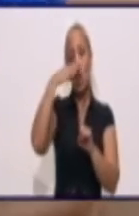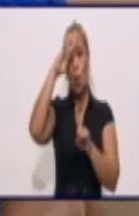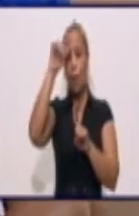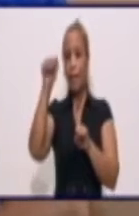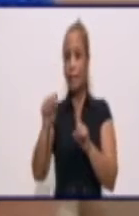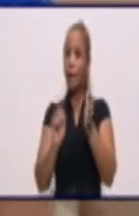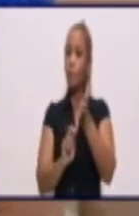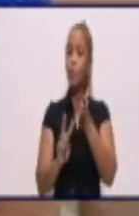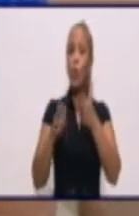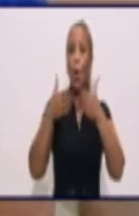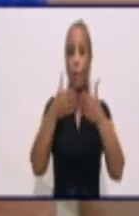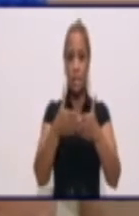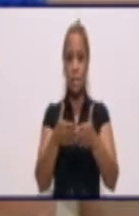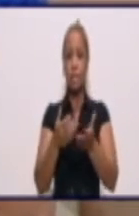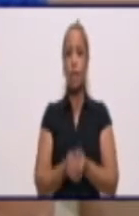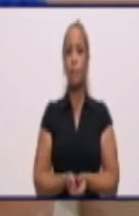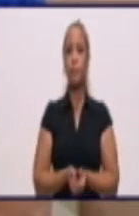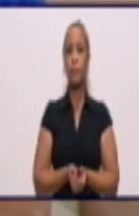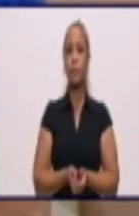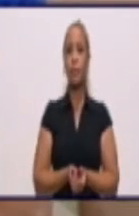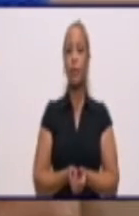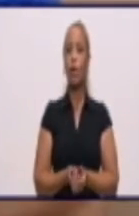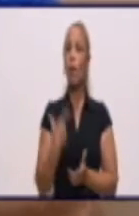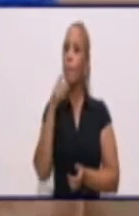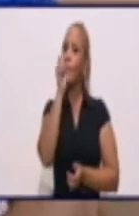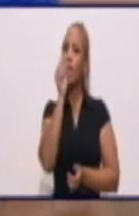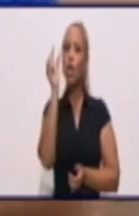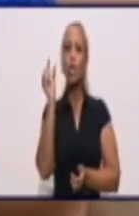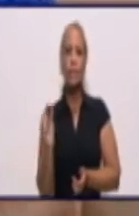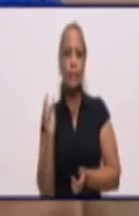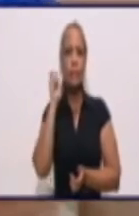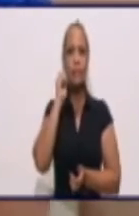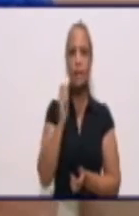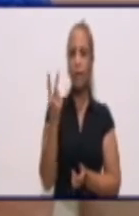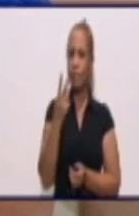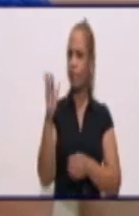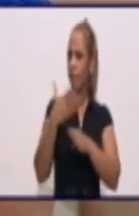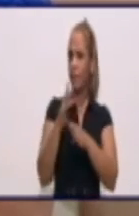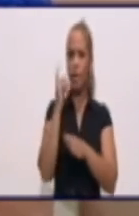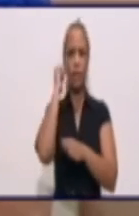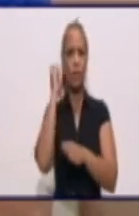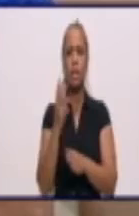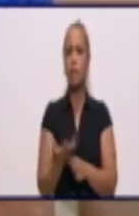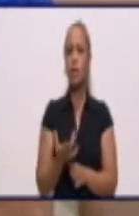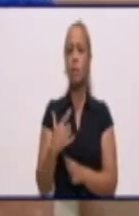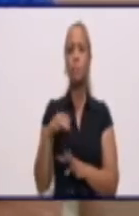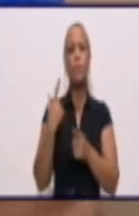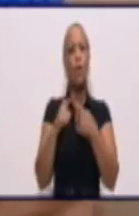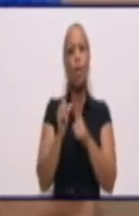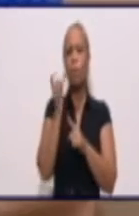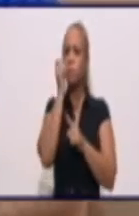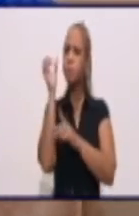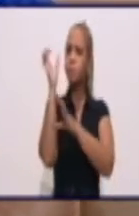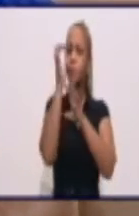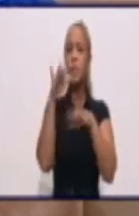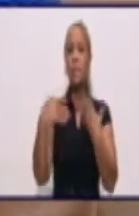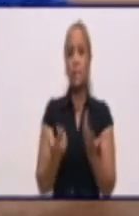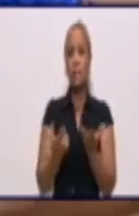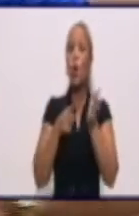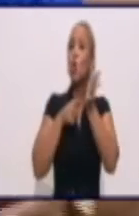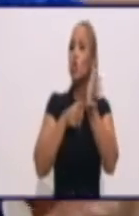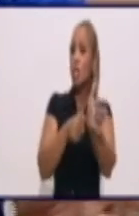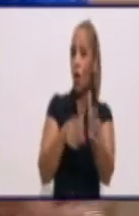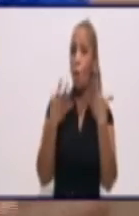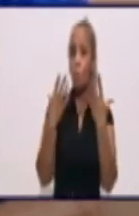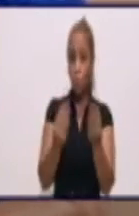provincia con Lisette Márquez, con Katia Migueles, con Gabriel en la cámara y da consejos muy útiles